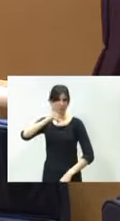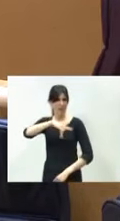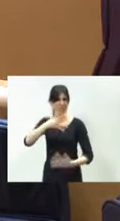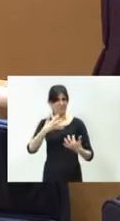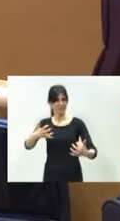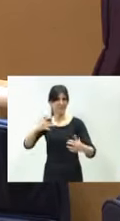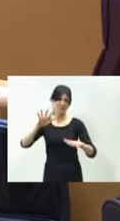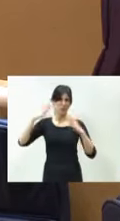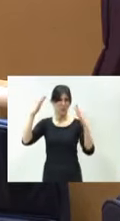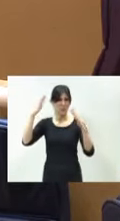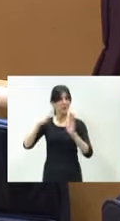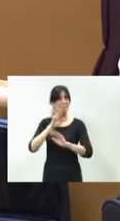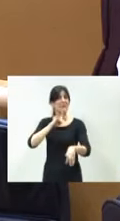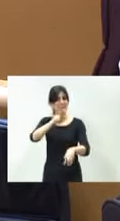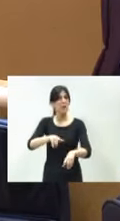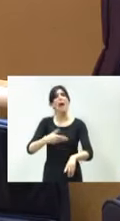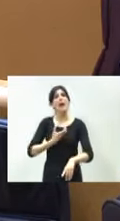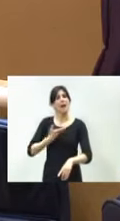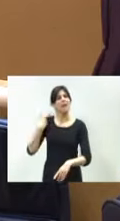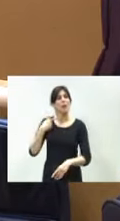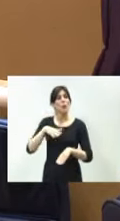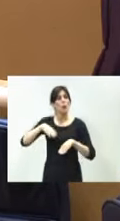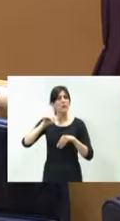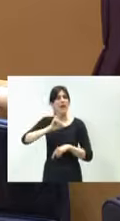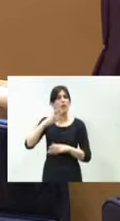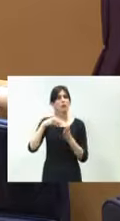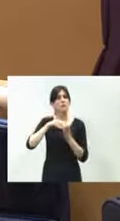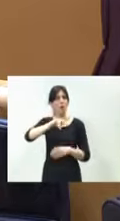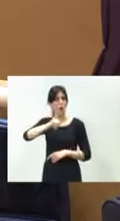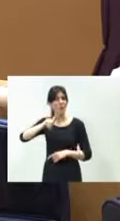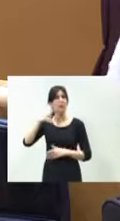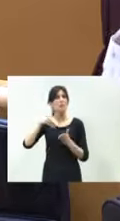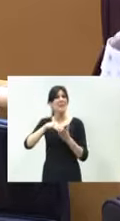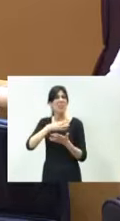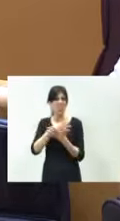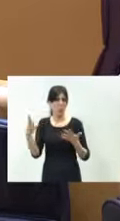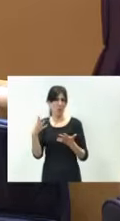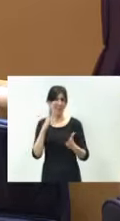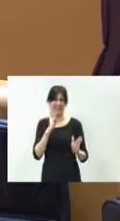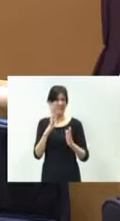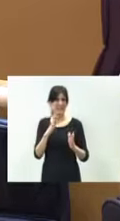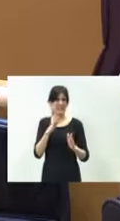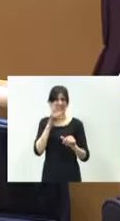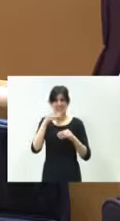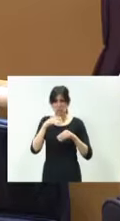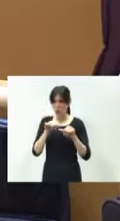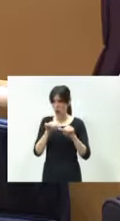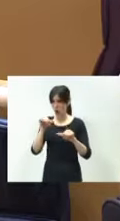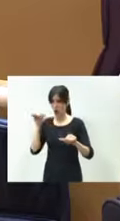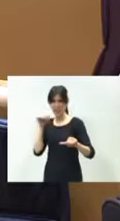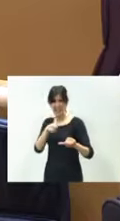usted alcalde de Burgos entre los años 2011 y 2019, los peores años de la historia de las